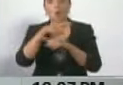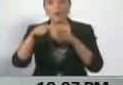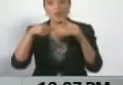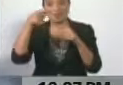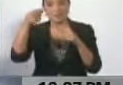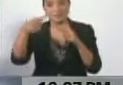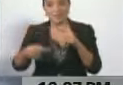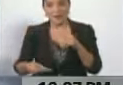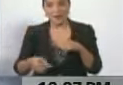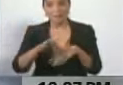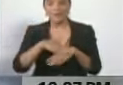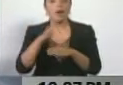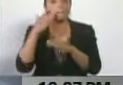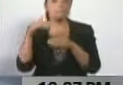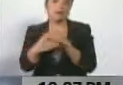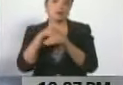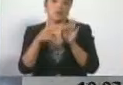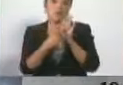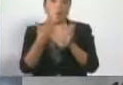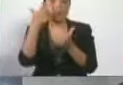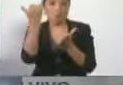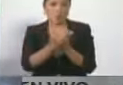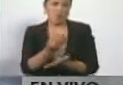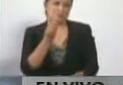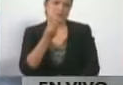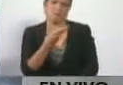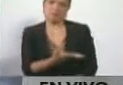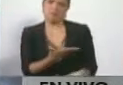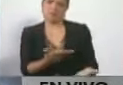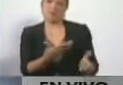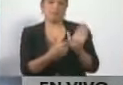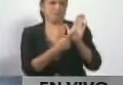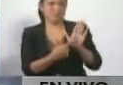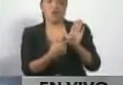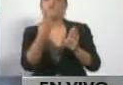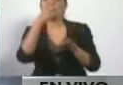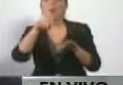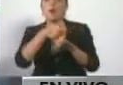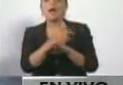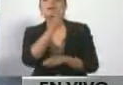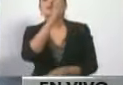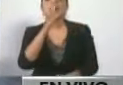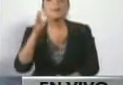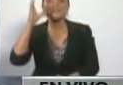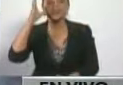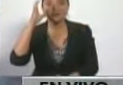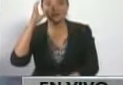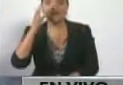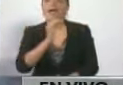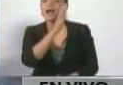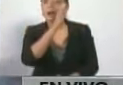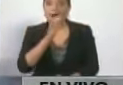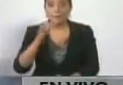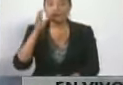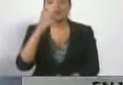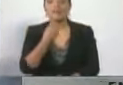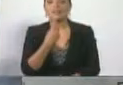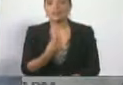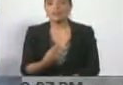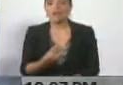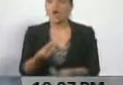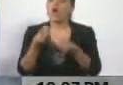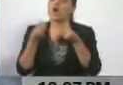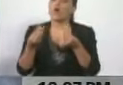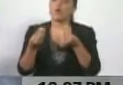porque esto es una, perdóname que lo muestre, esto es una prueba de imbecilidad, dos horas después, Capriles Radonsky, Capriles Radonsky dice cómo puede